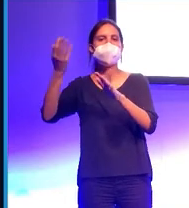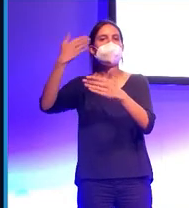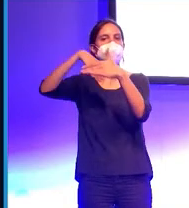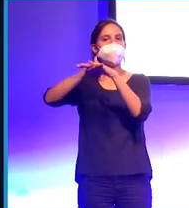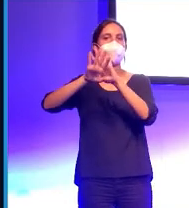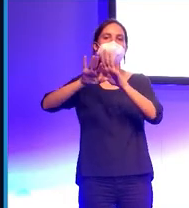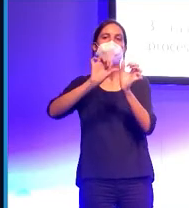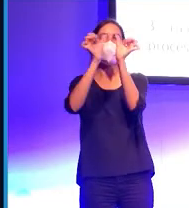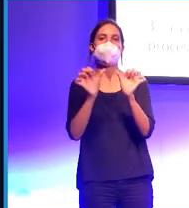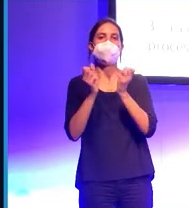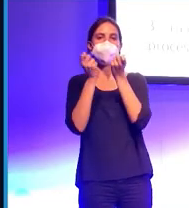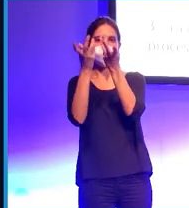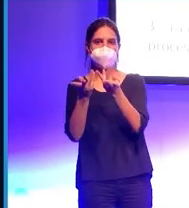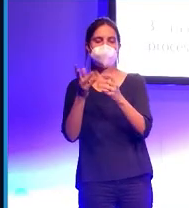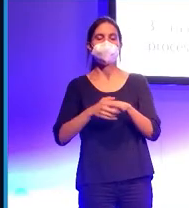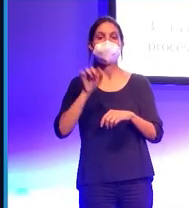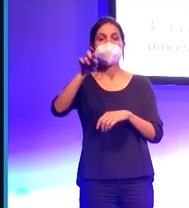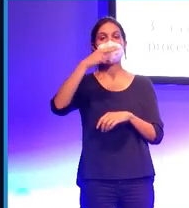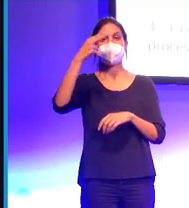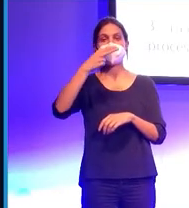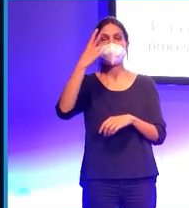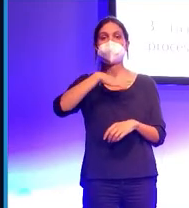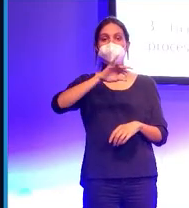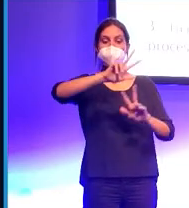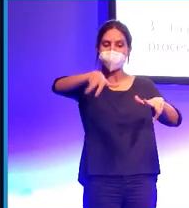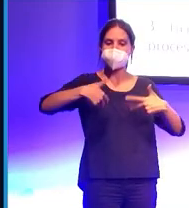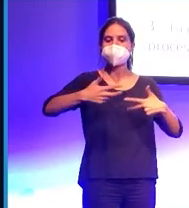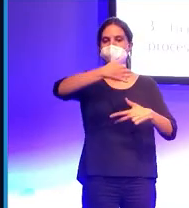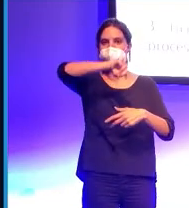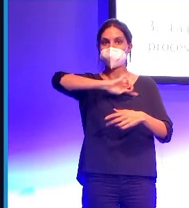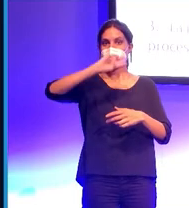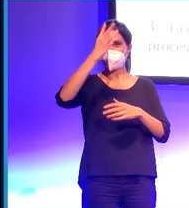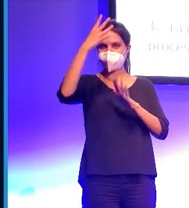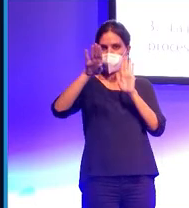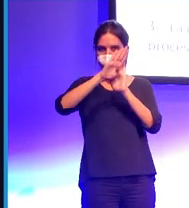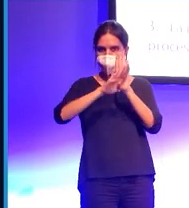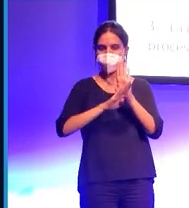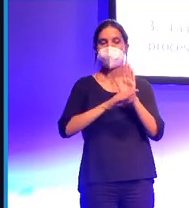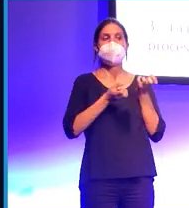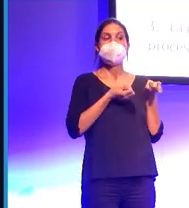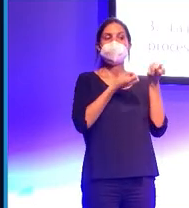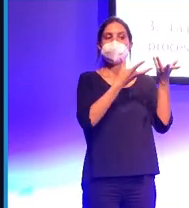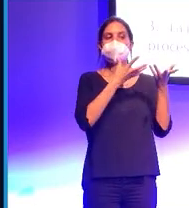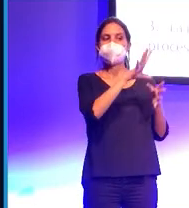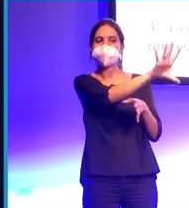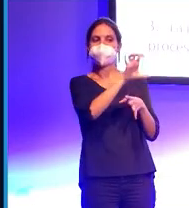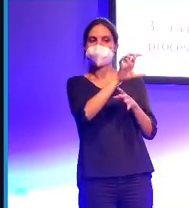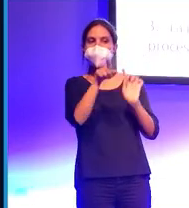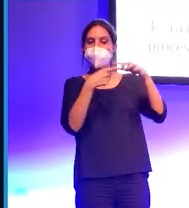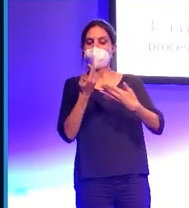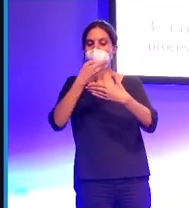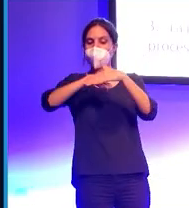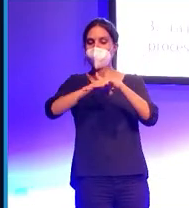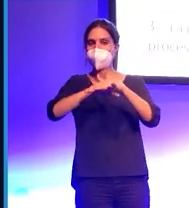numérica. Y lo que es interesante es que esto nos permite el tercer pilar fundamental que es que la información que capturamos y almacenamos